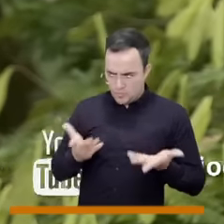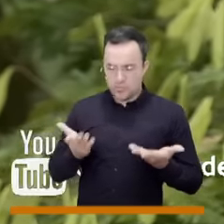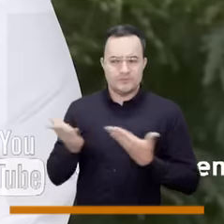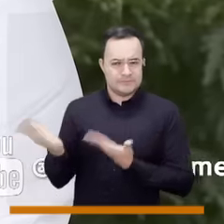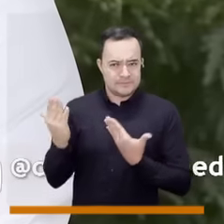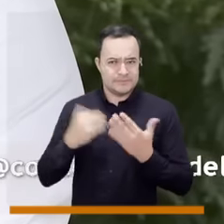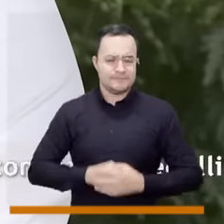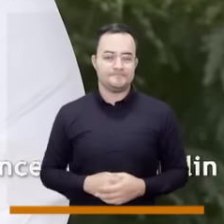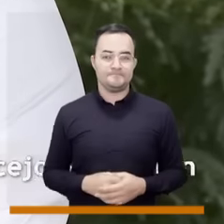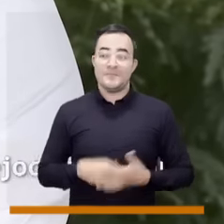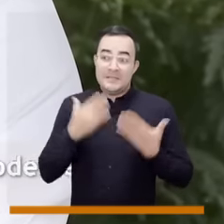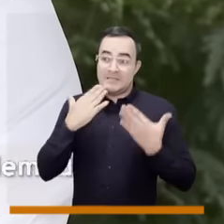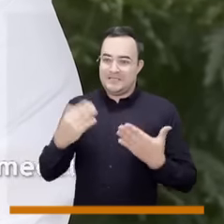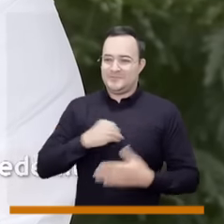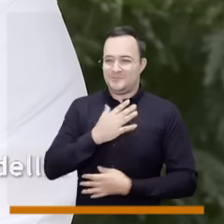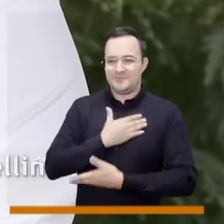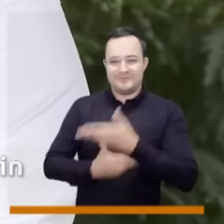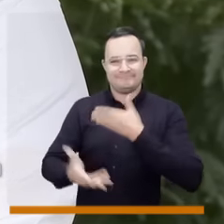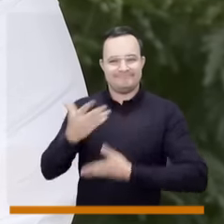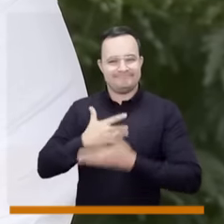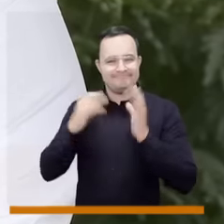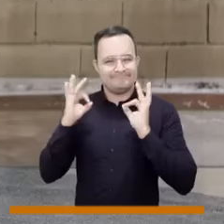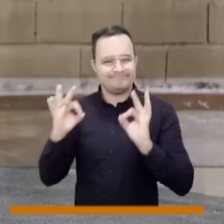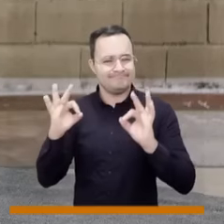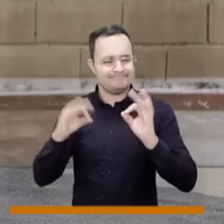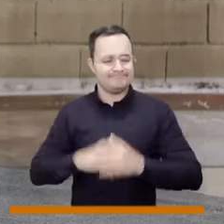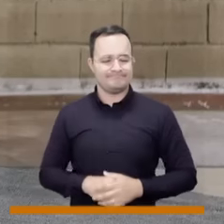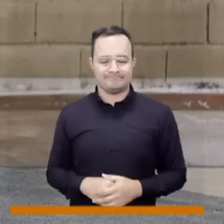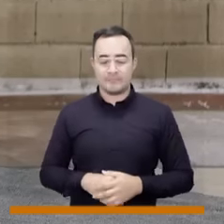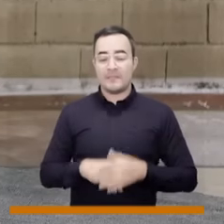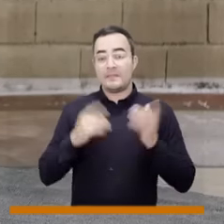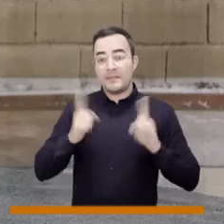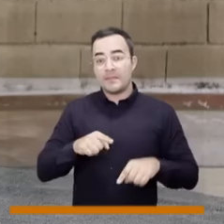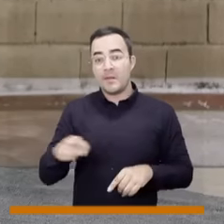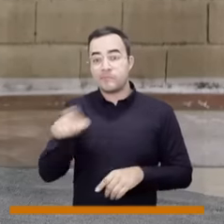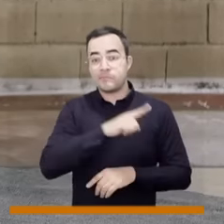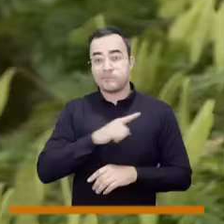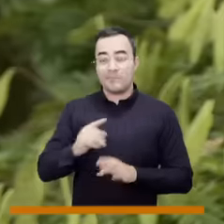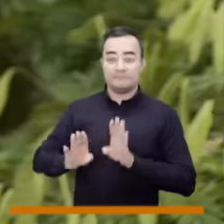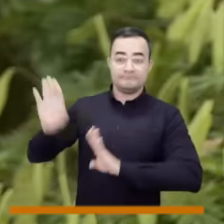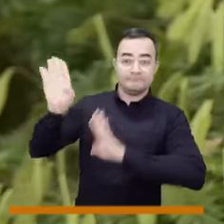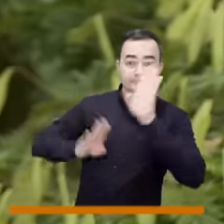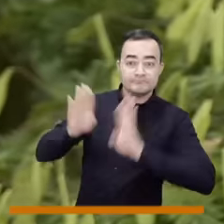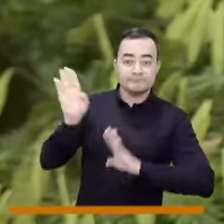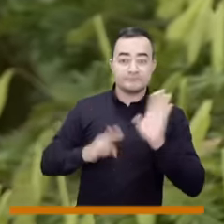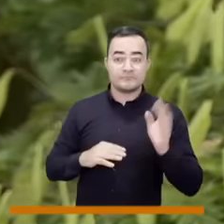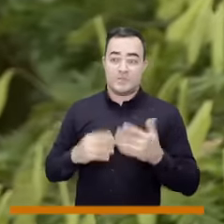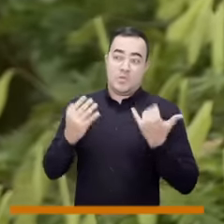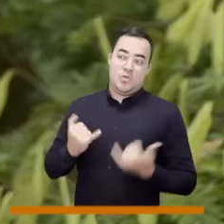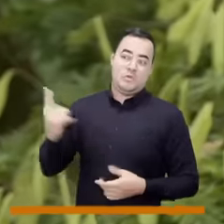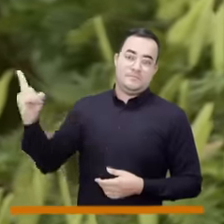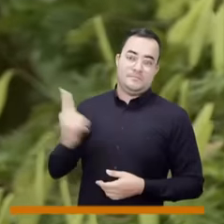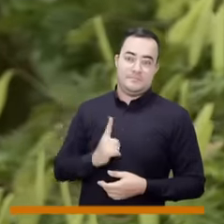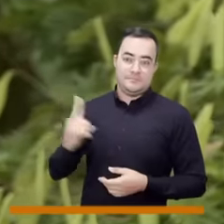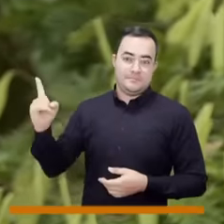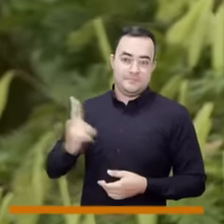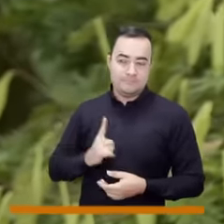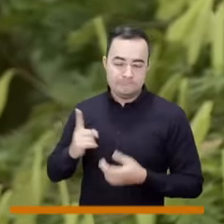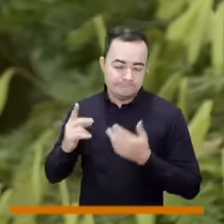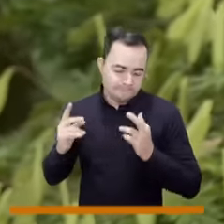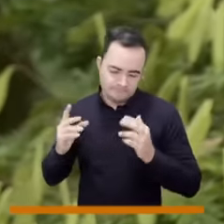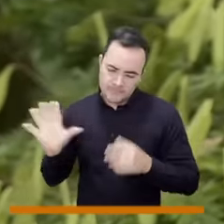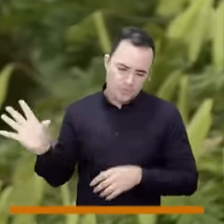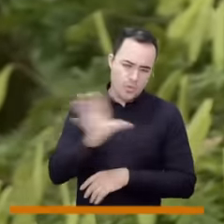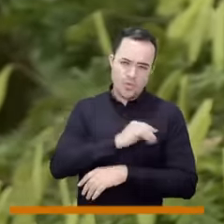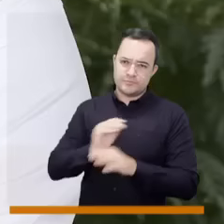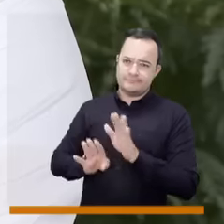epilepsia. Pues bueno, consejal Juan Felipe, sido de verdad todo un placer compartir con usted este espacio, desearle a todos los candidatos y hoy